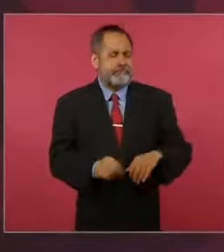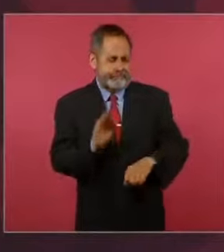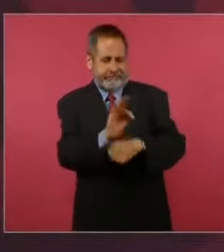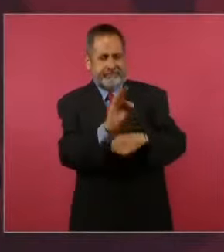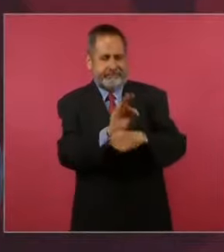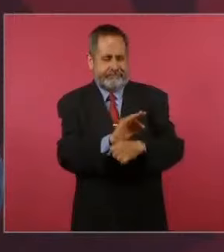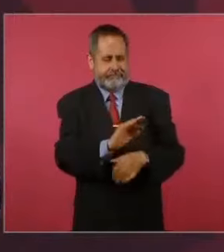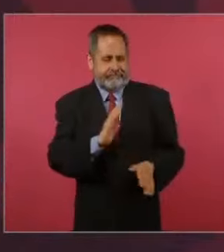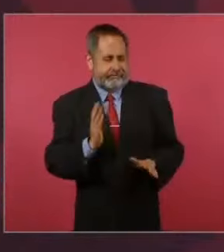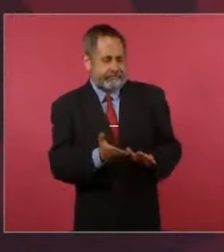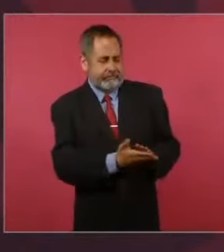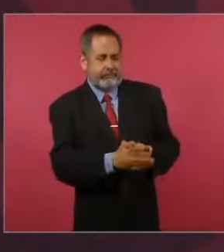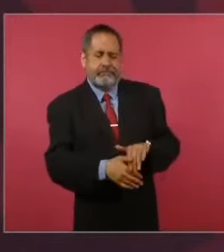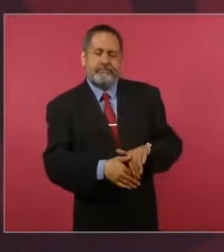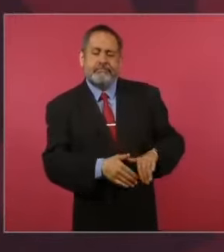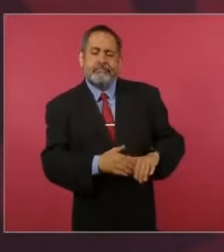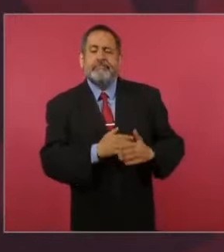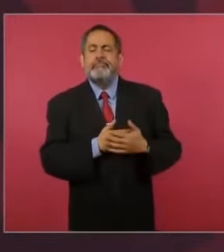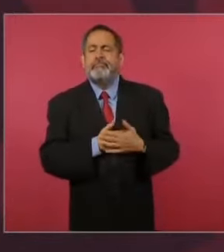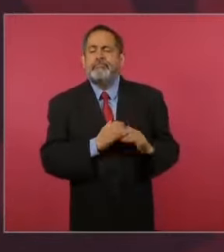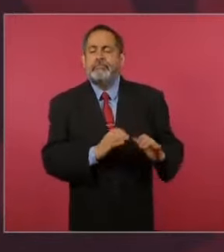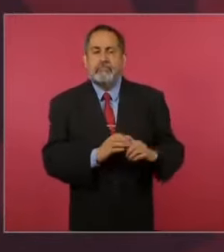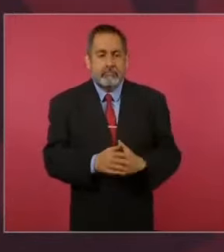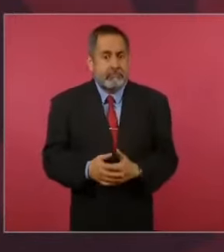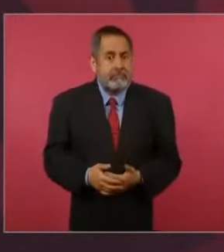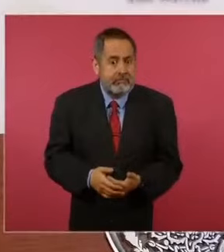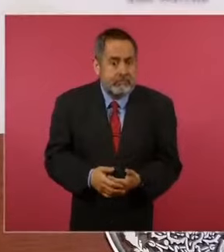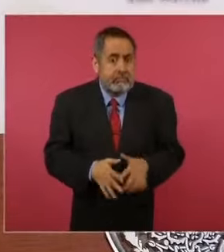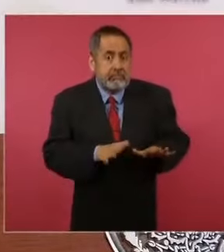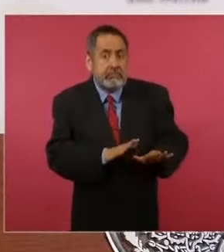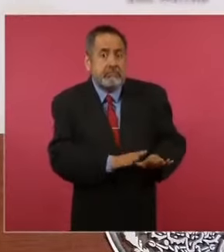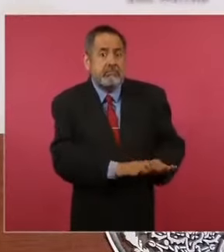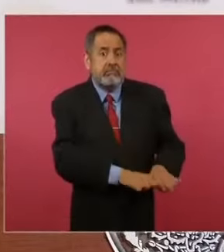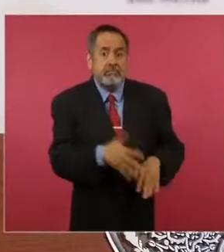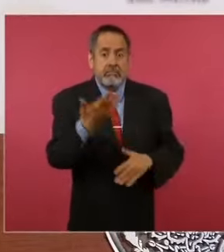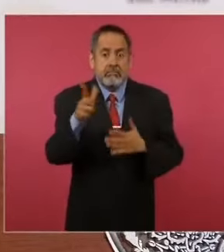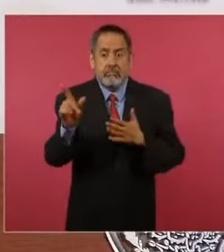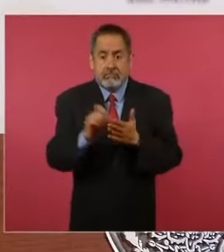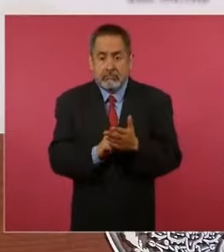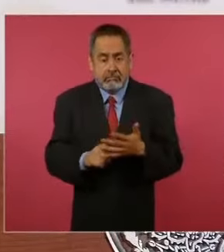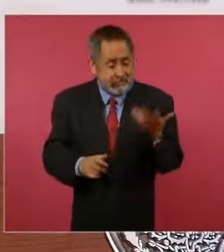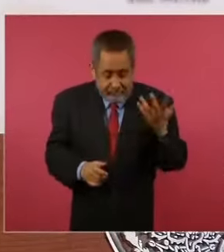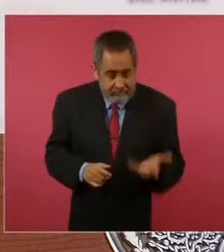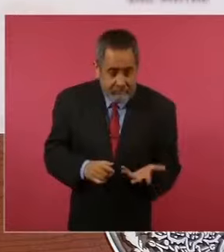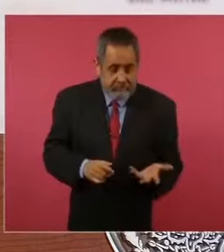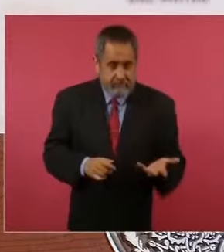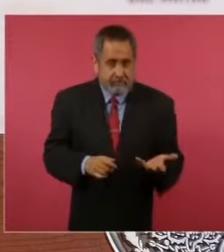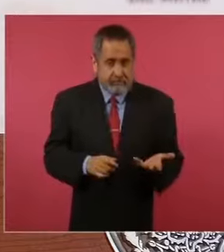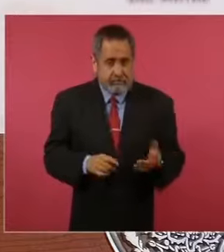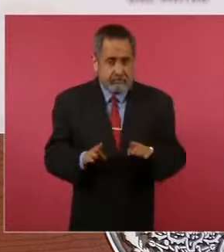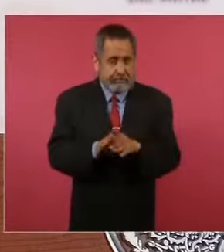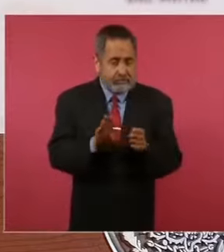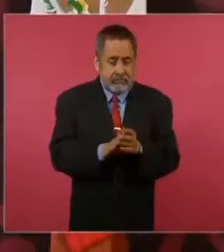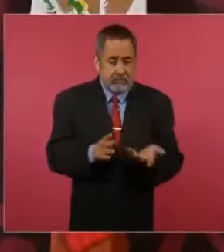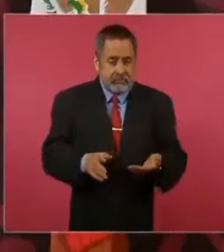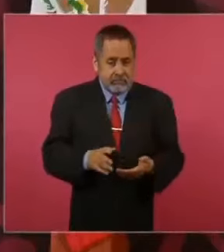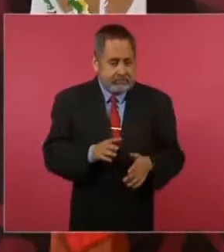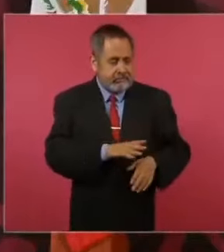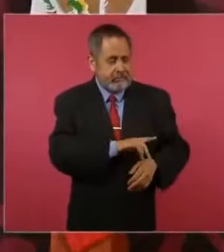detenido un expediente así? Sí,